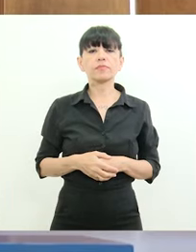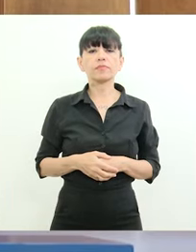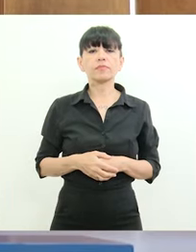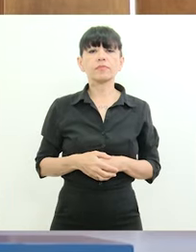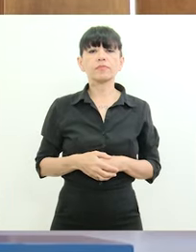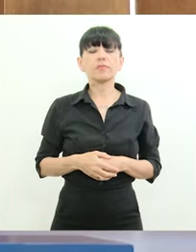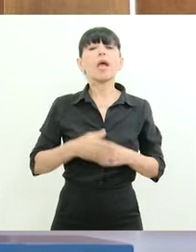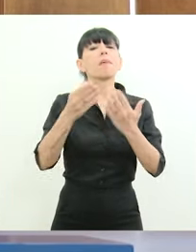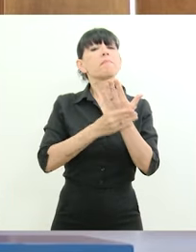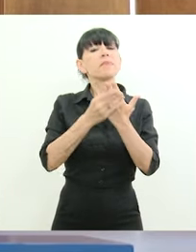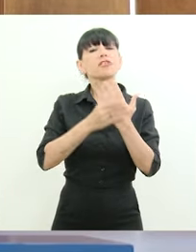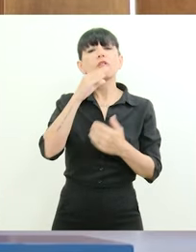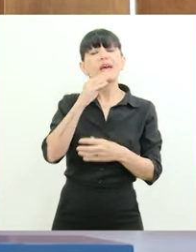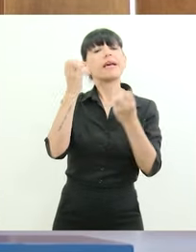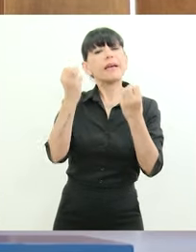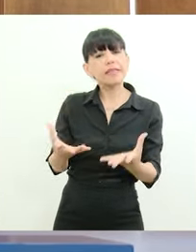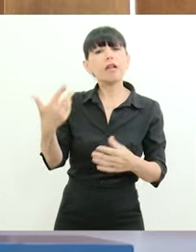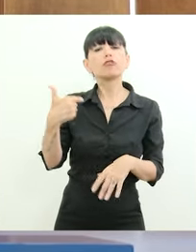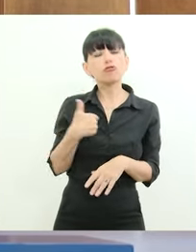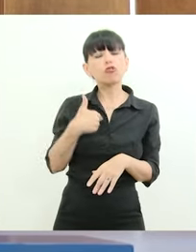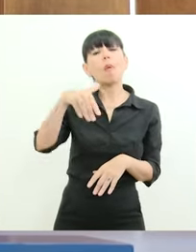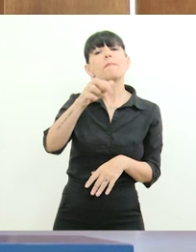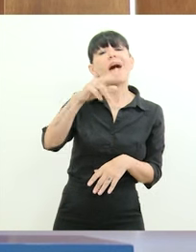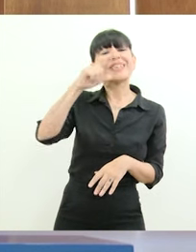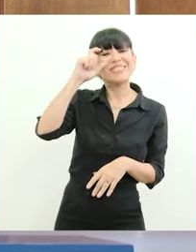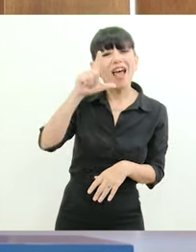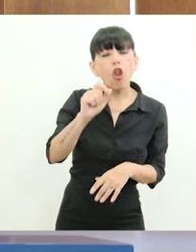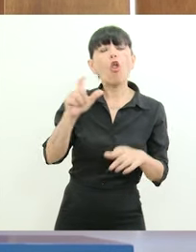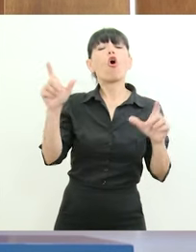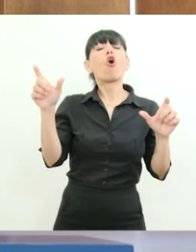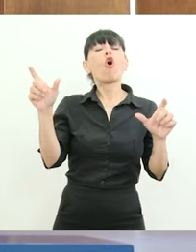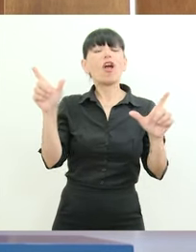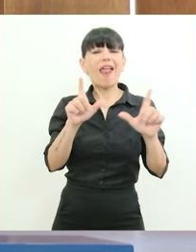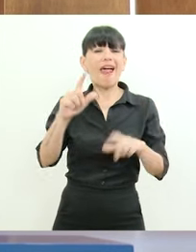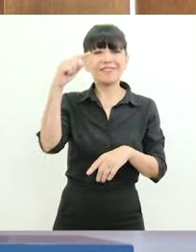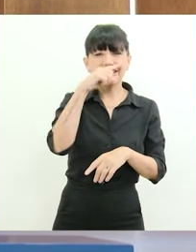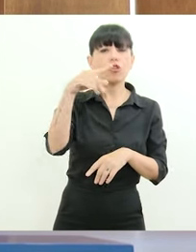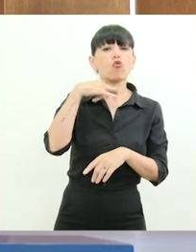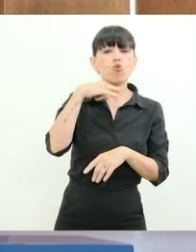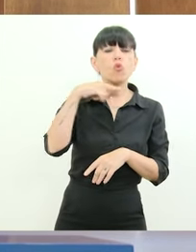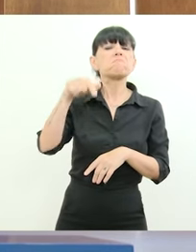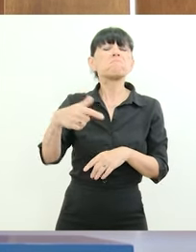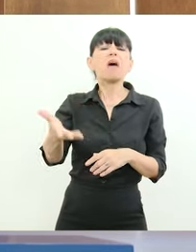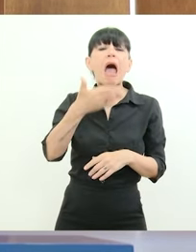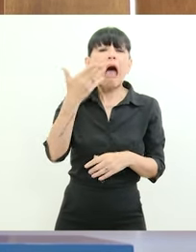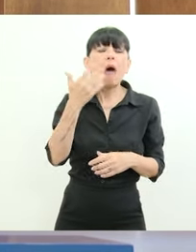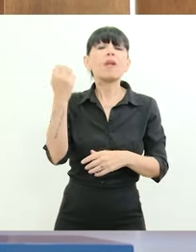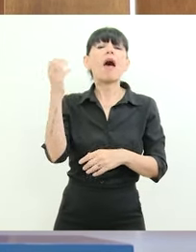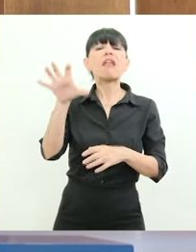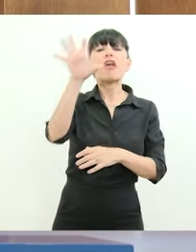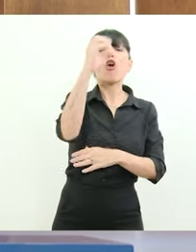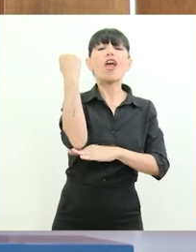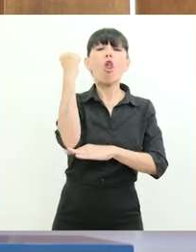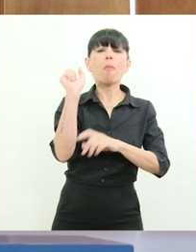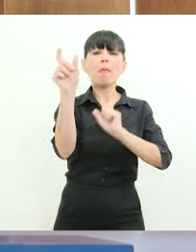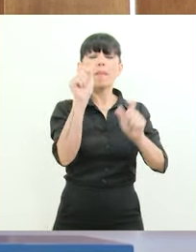Ministro Maza, ¿qué tal? Soy Marcelo Reinaga, de Canal 7 de Jujuy. Se habla mucho de economías regionales. Se sabe que la provincia de